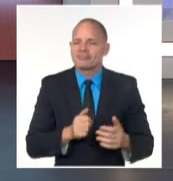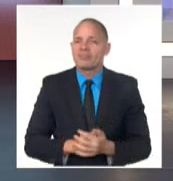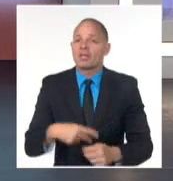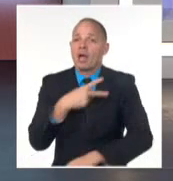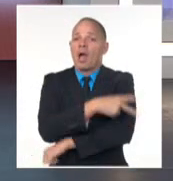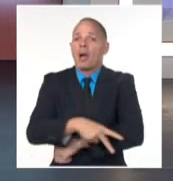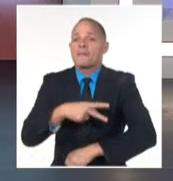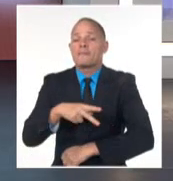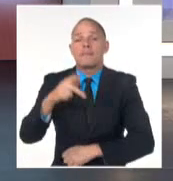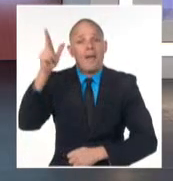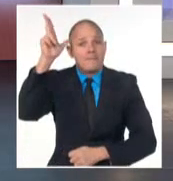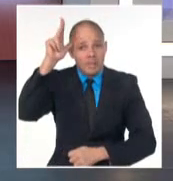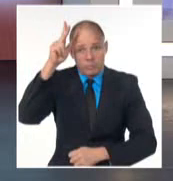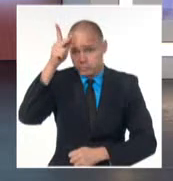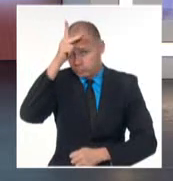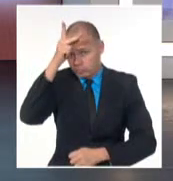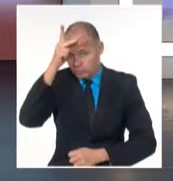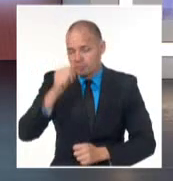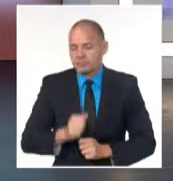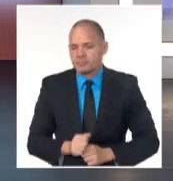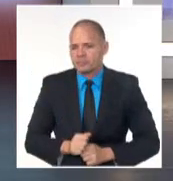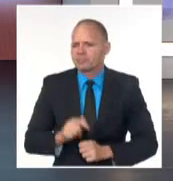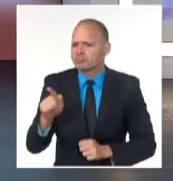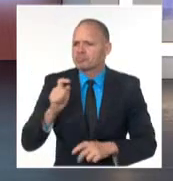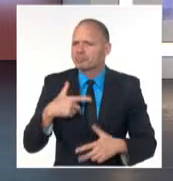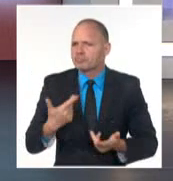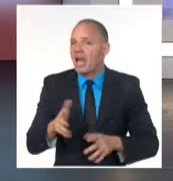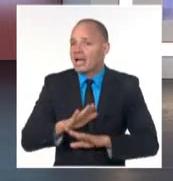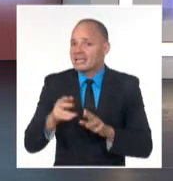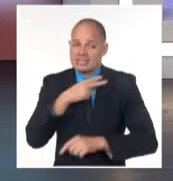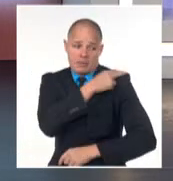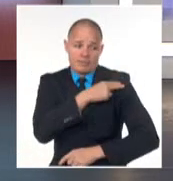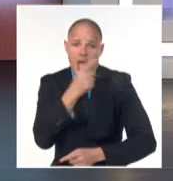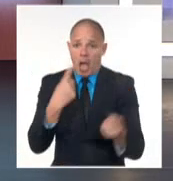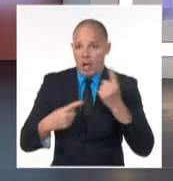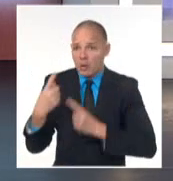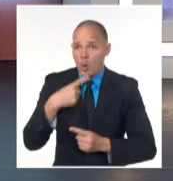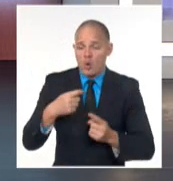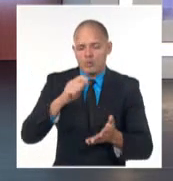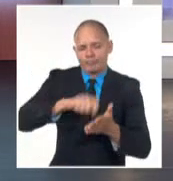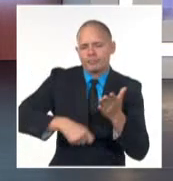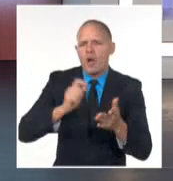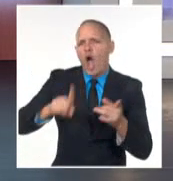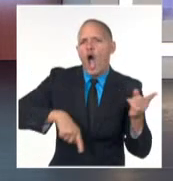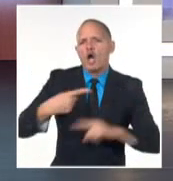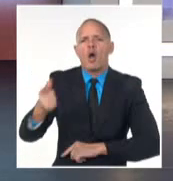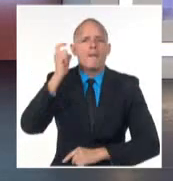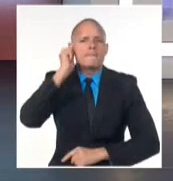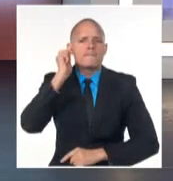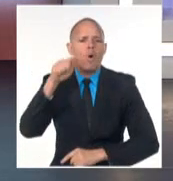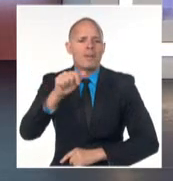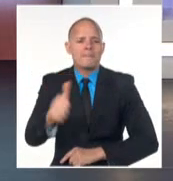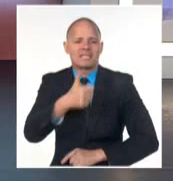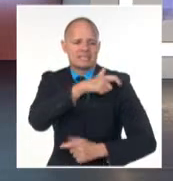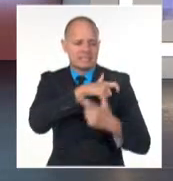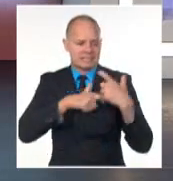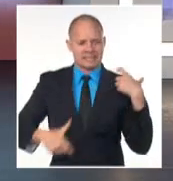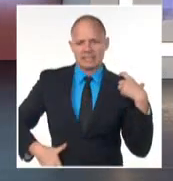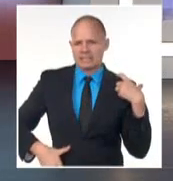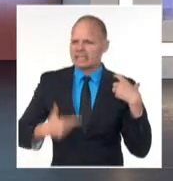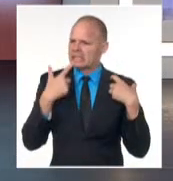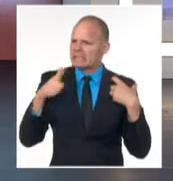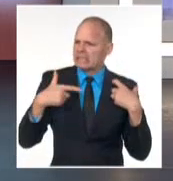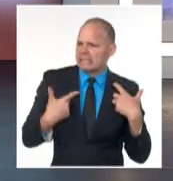hoy otra moción de vacancia contra la presidenta interina Dina Boluarte. La acusan de abandono del cargo y de haber salido del territorio nacional